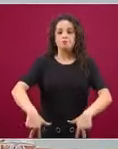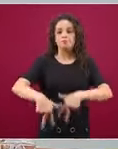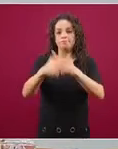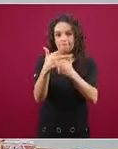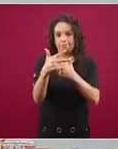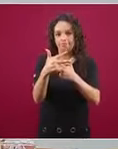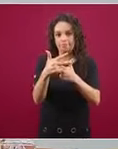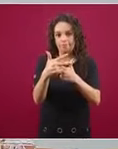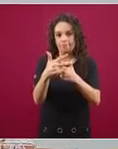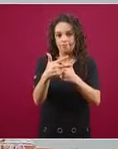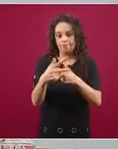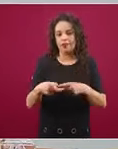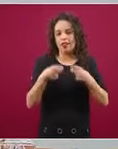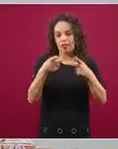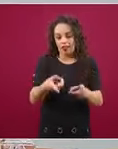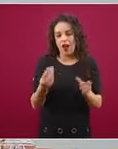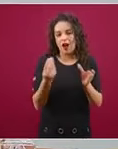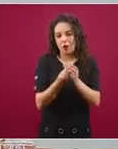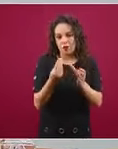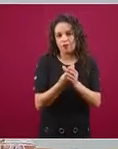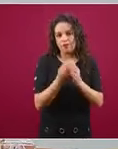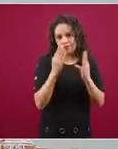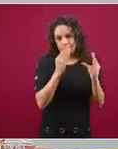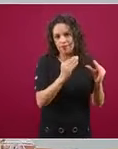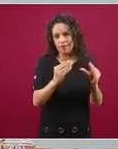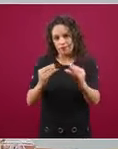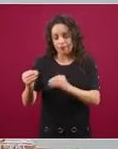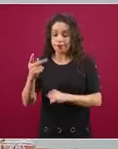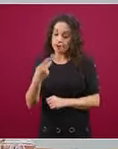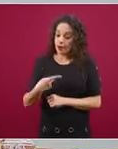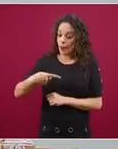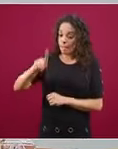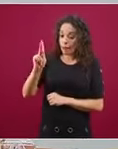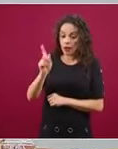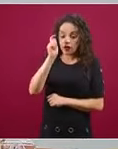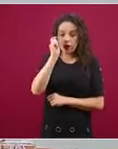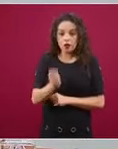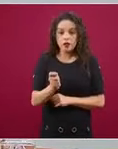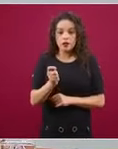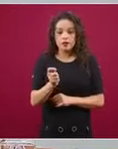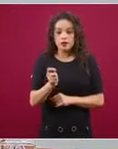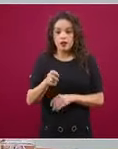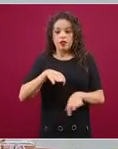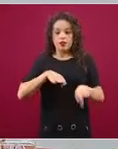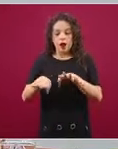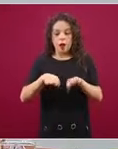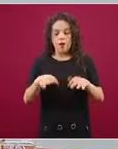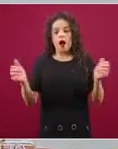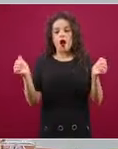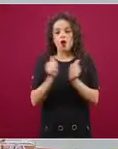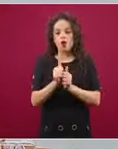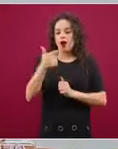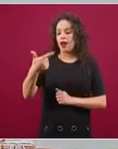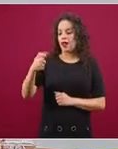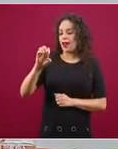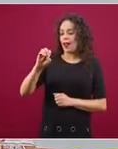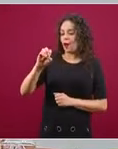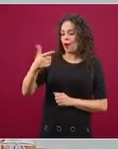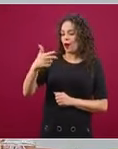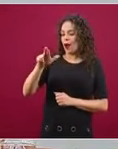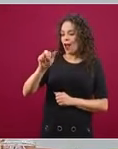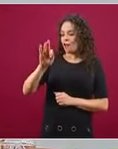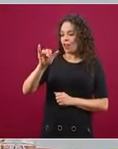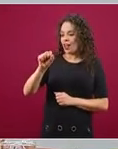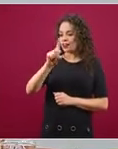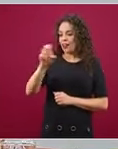obviamente, pero estamos trabajando, por ejemplo, en geografías de paz con varios servidores de la nación que